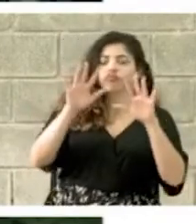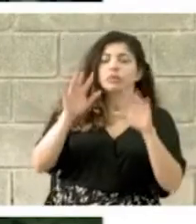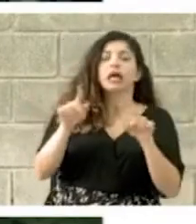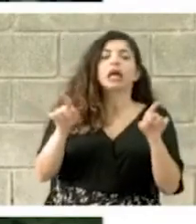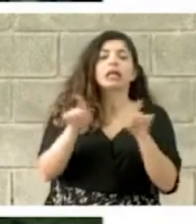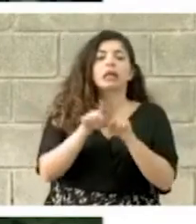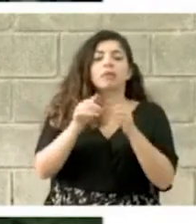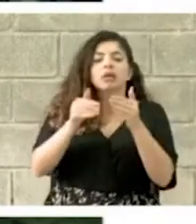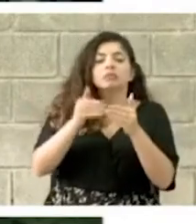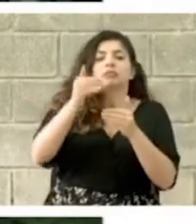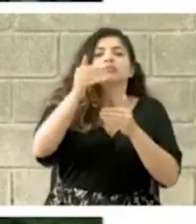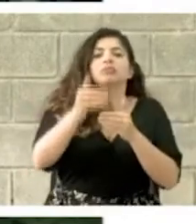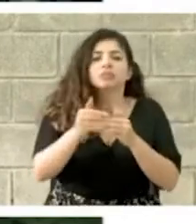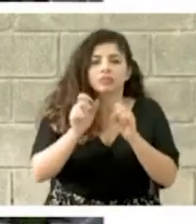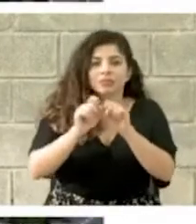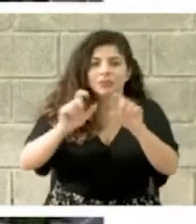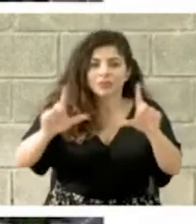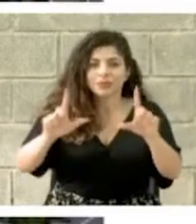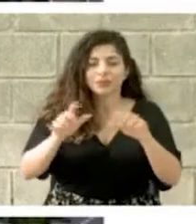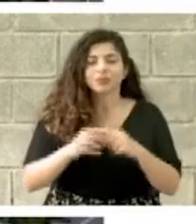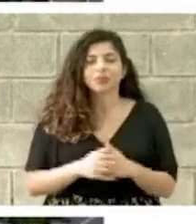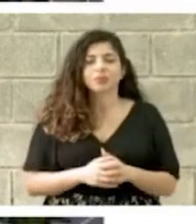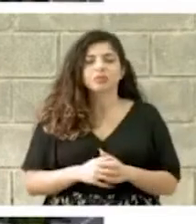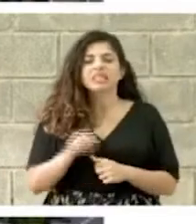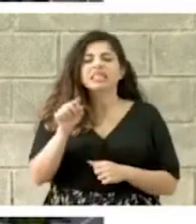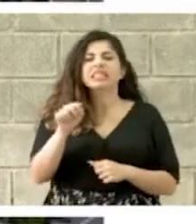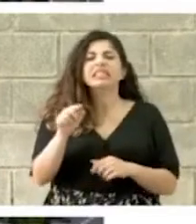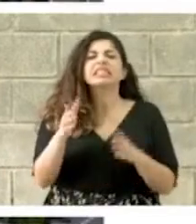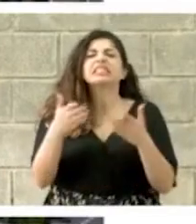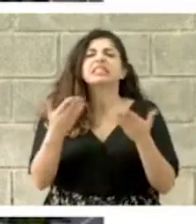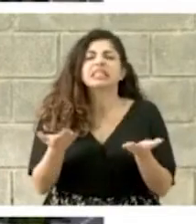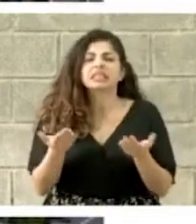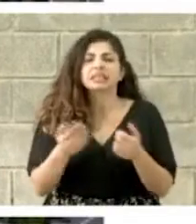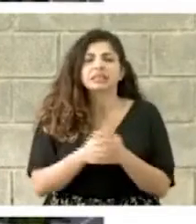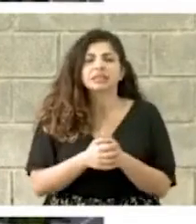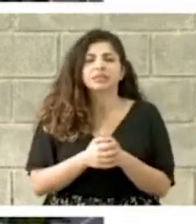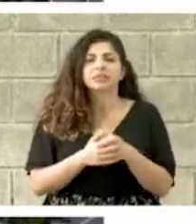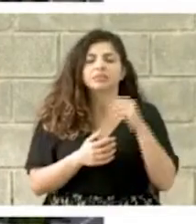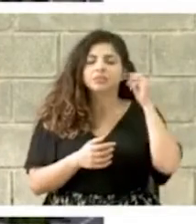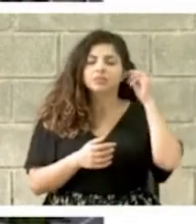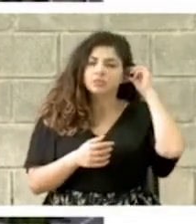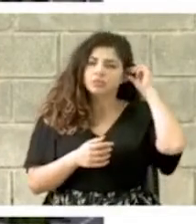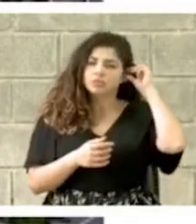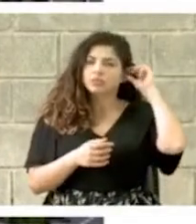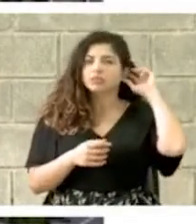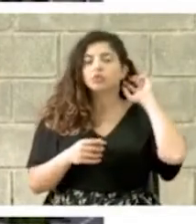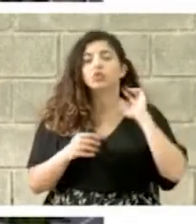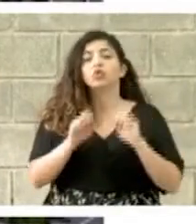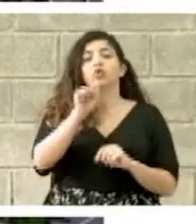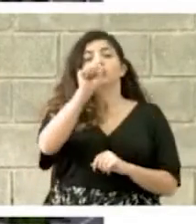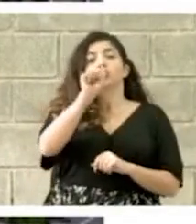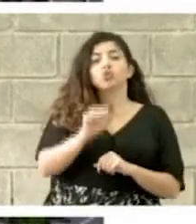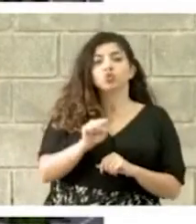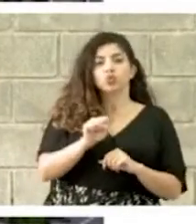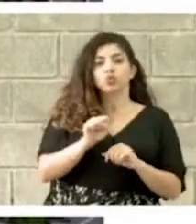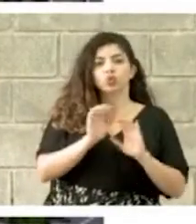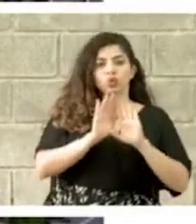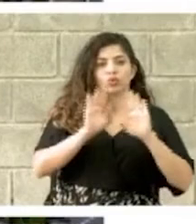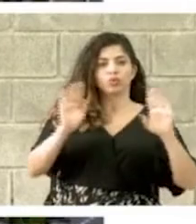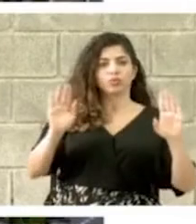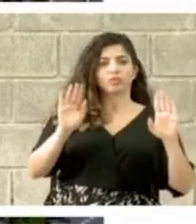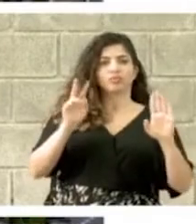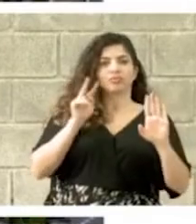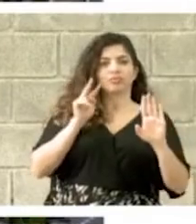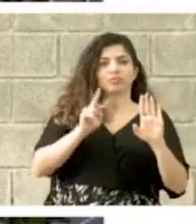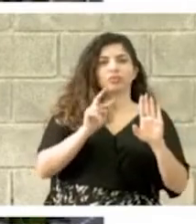vamos a la siguiente filmina. Que es al costado sur. Está la vista.